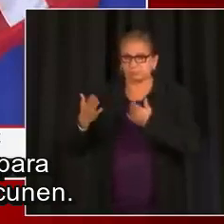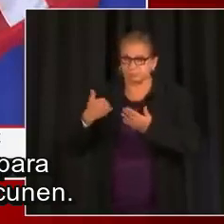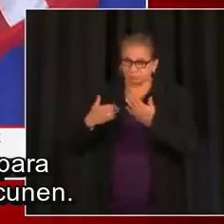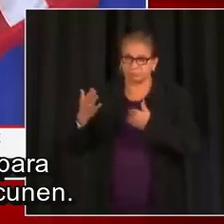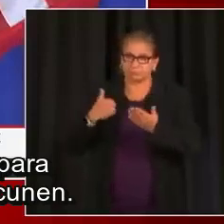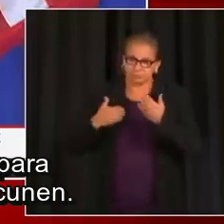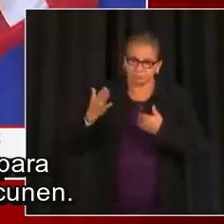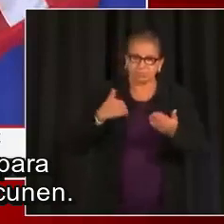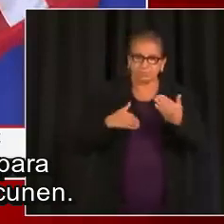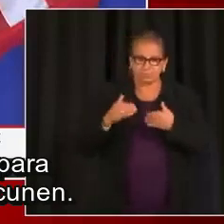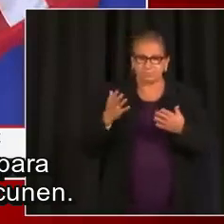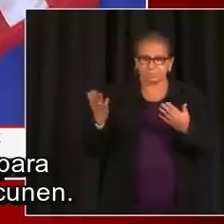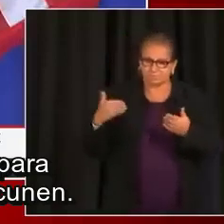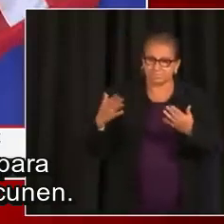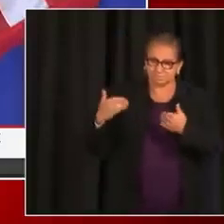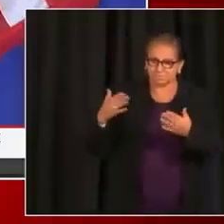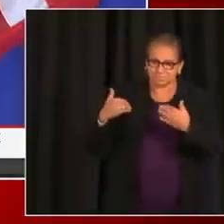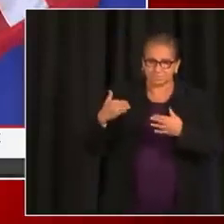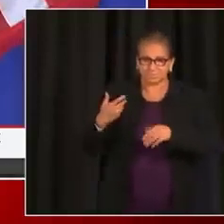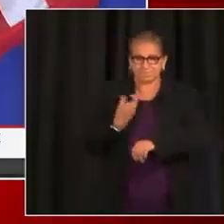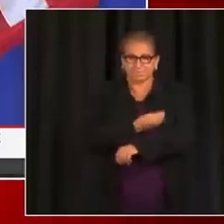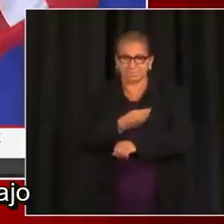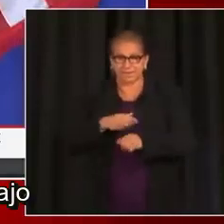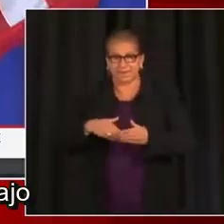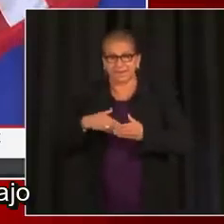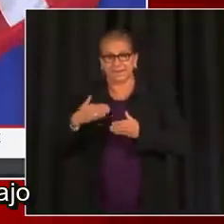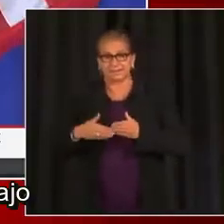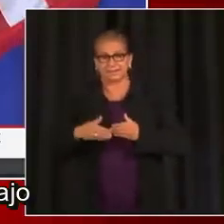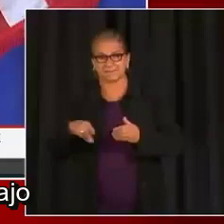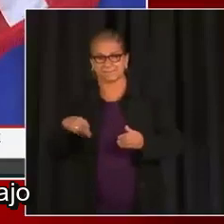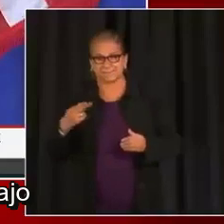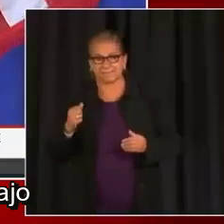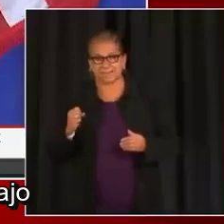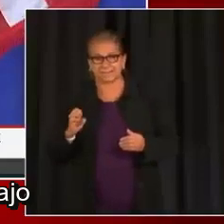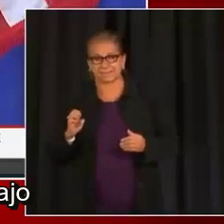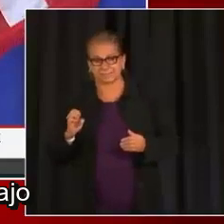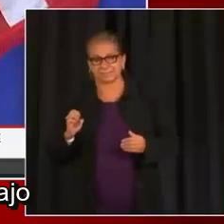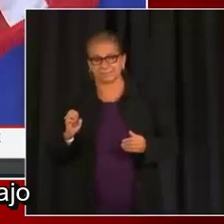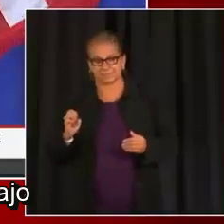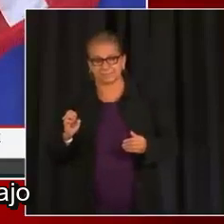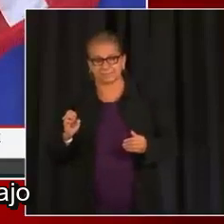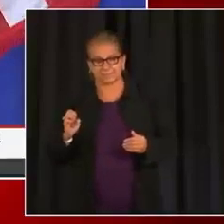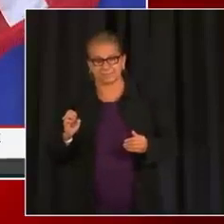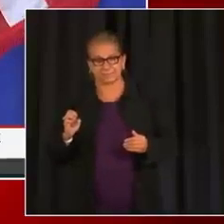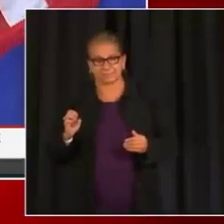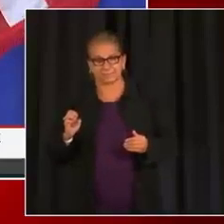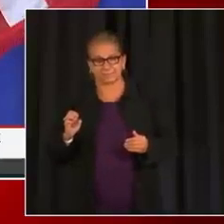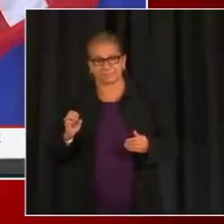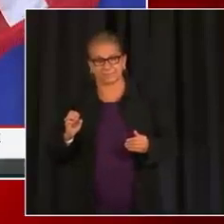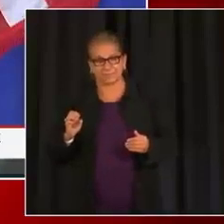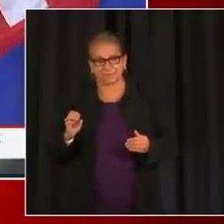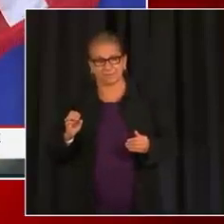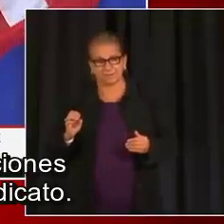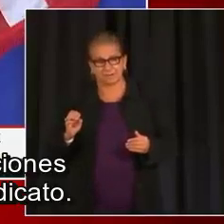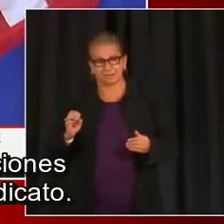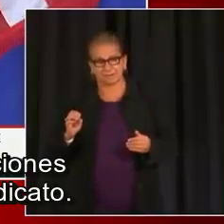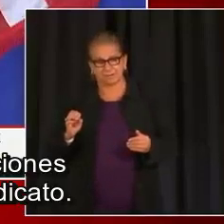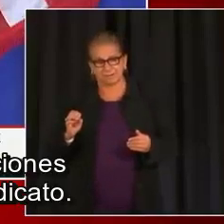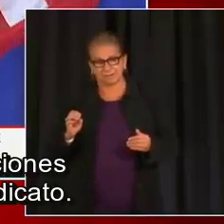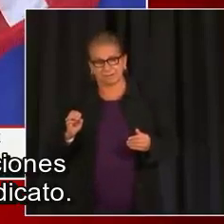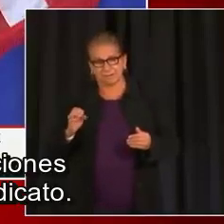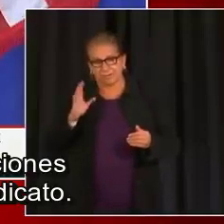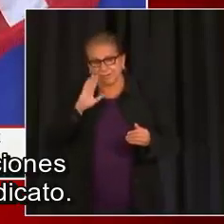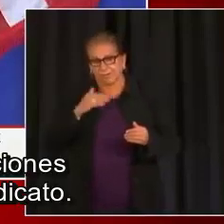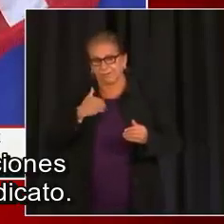los servidores públicos que se vacunen. Y la siguiente fase de este trabajo será